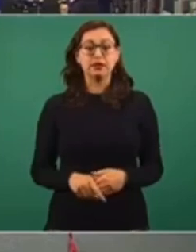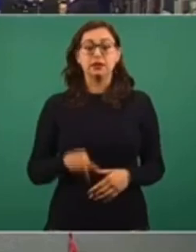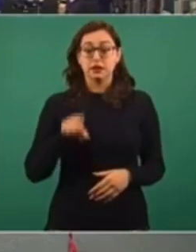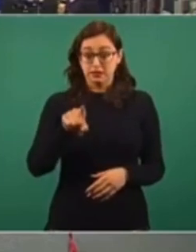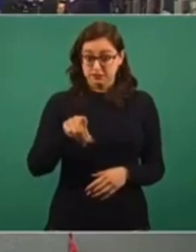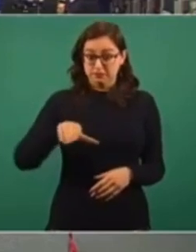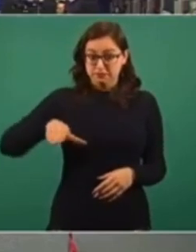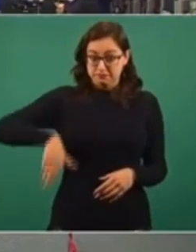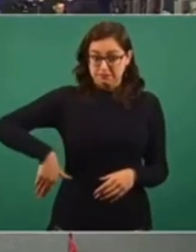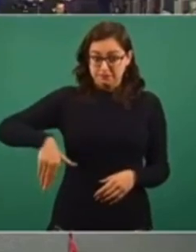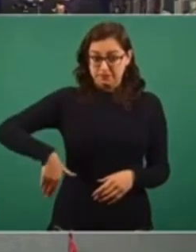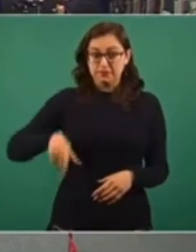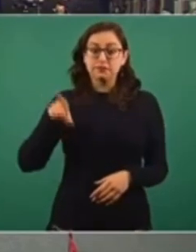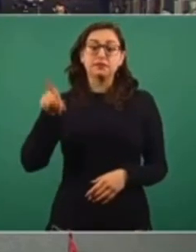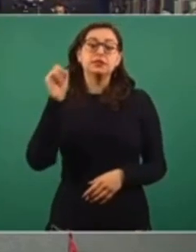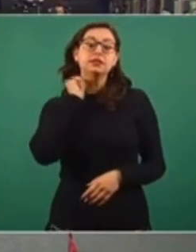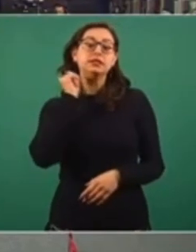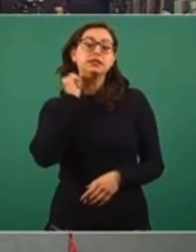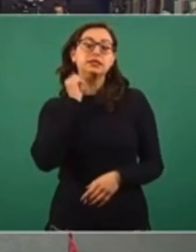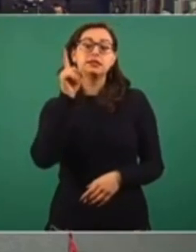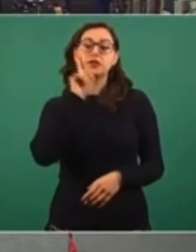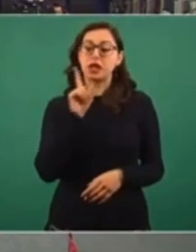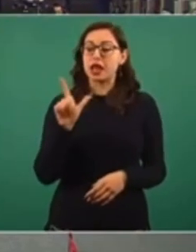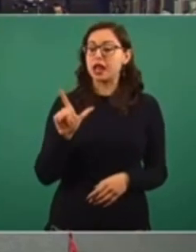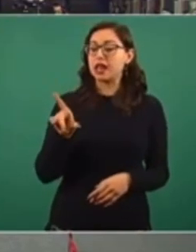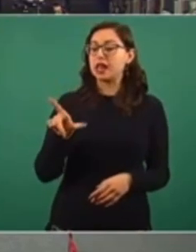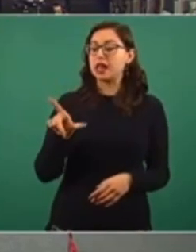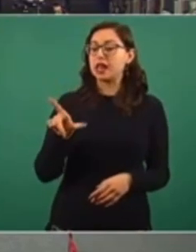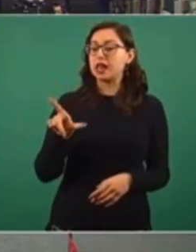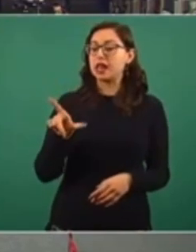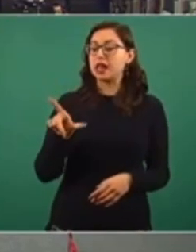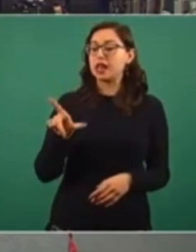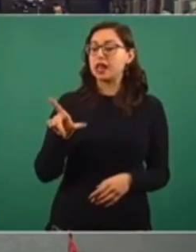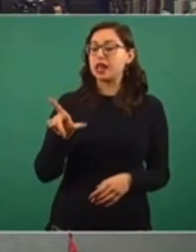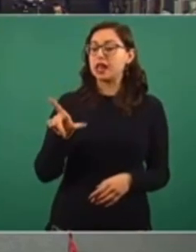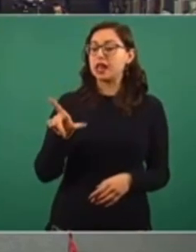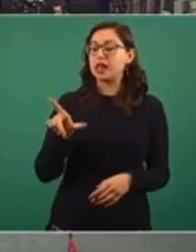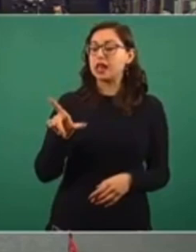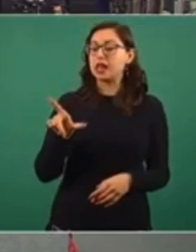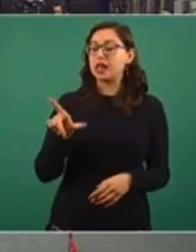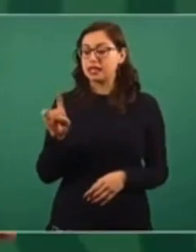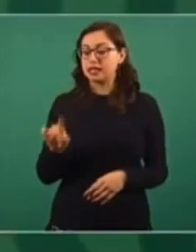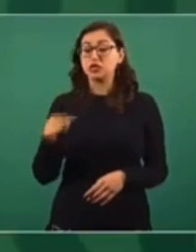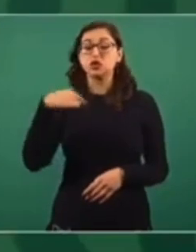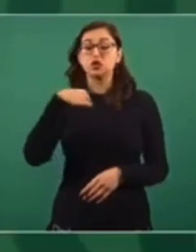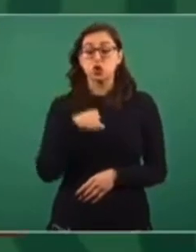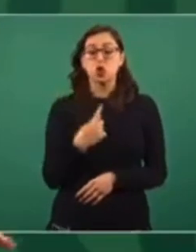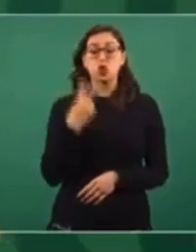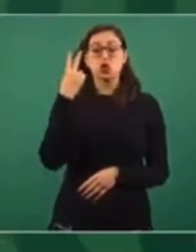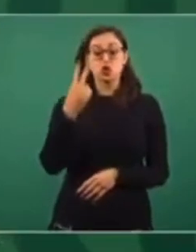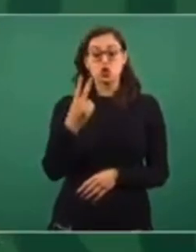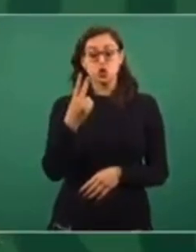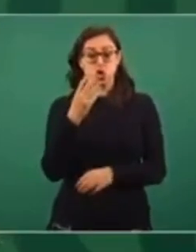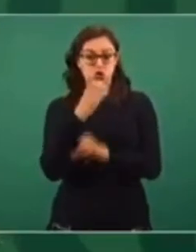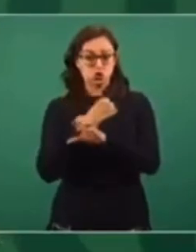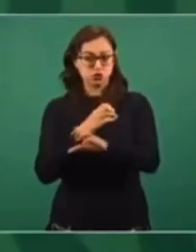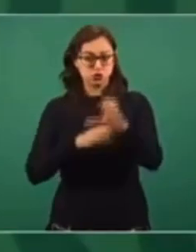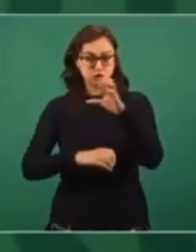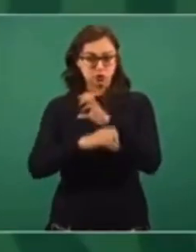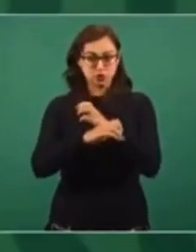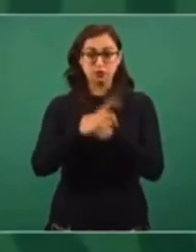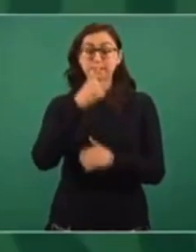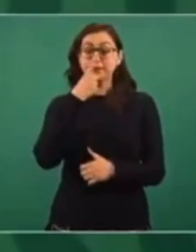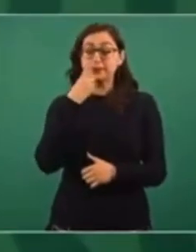respecto a la senadora Lili Tellez. En este sentido, ya te podría decir dos cosas de manera muy